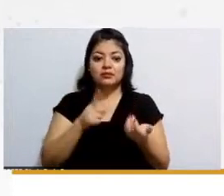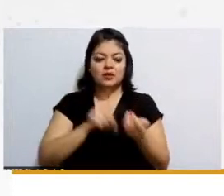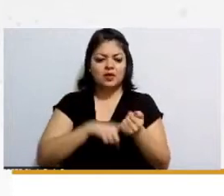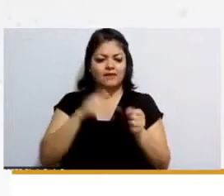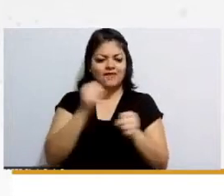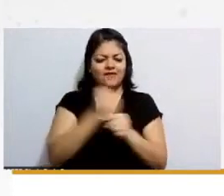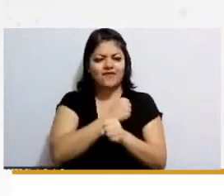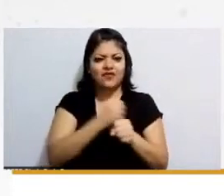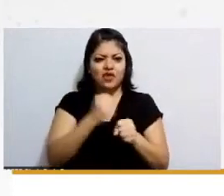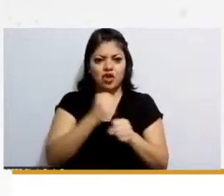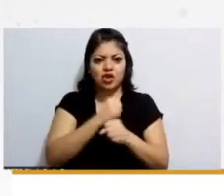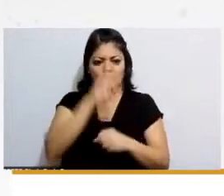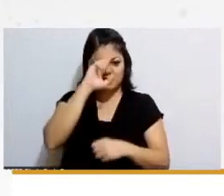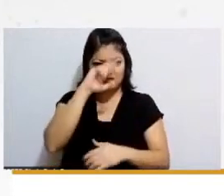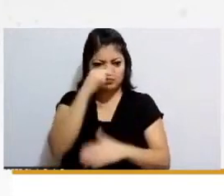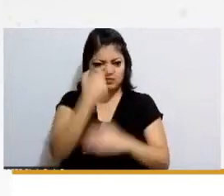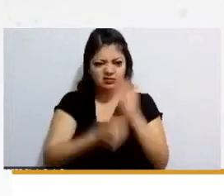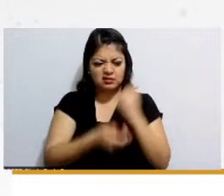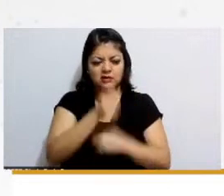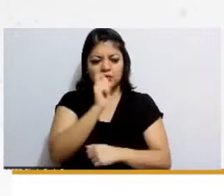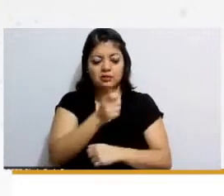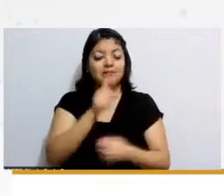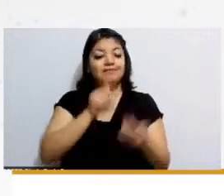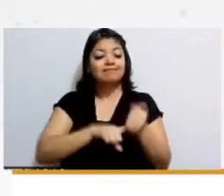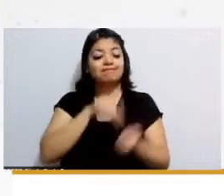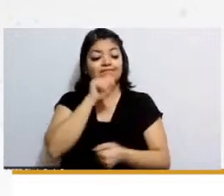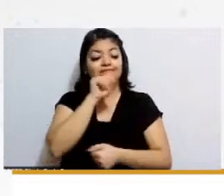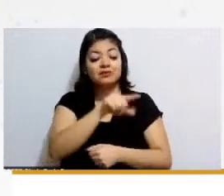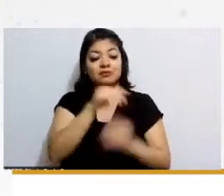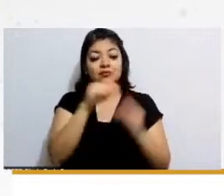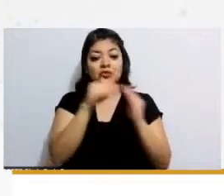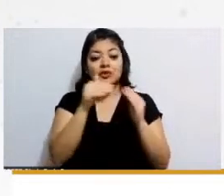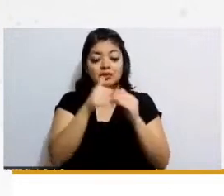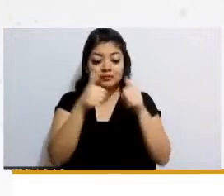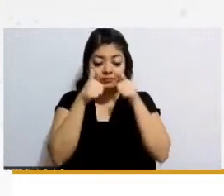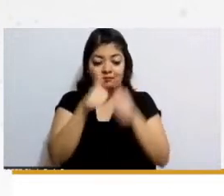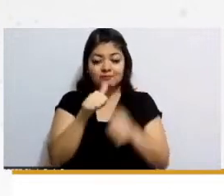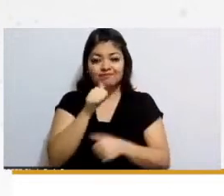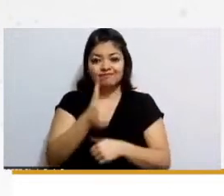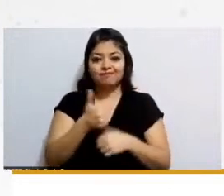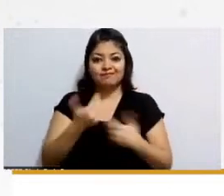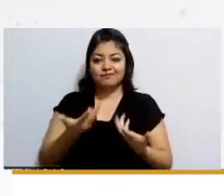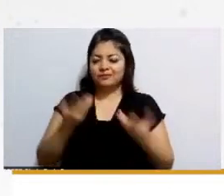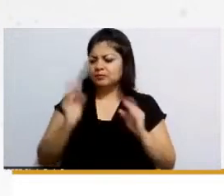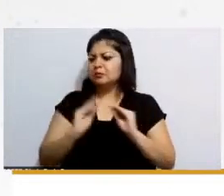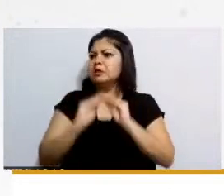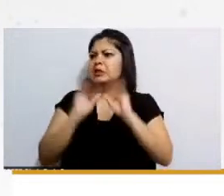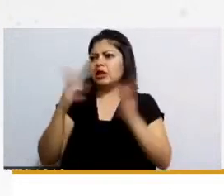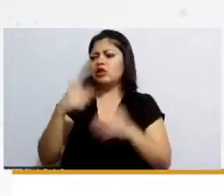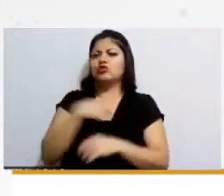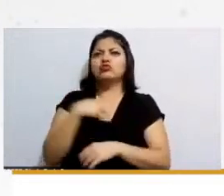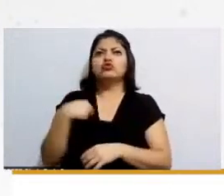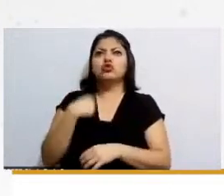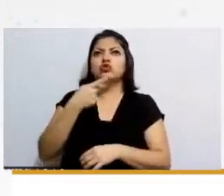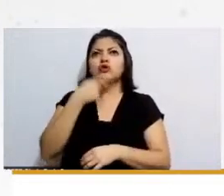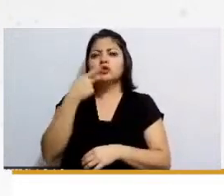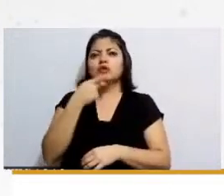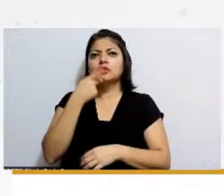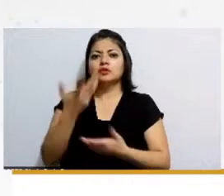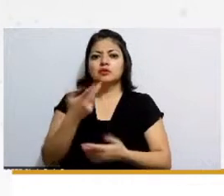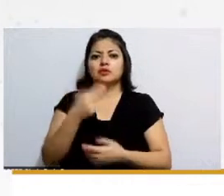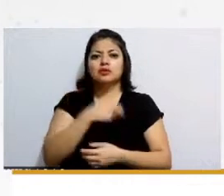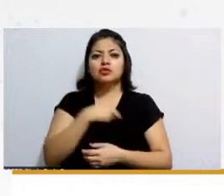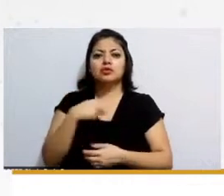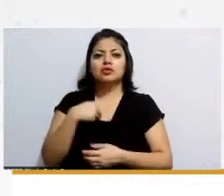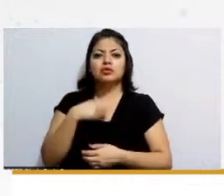ocurre precisamente en los hogares y todo esto lo digo porque claro lo que nosotros estamos viendo es una fotico